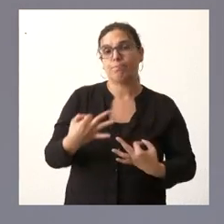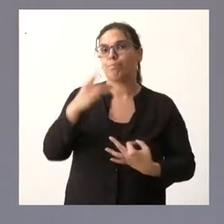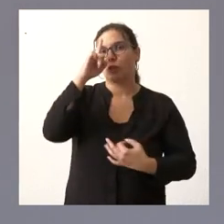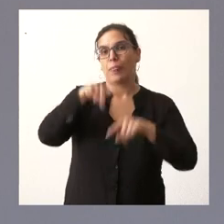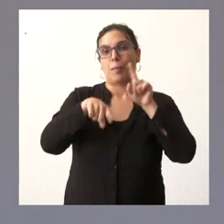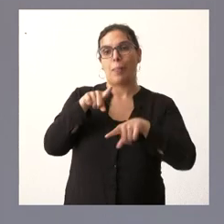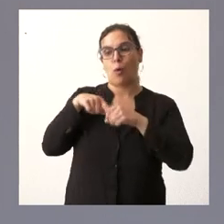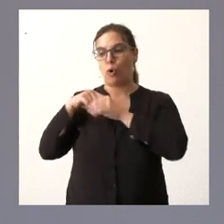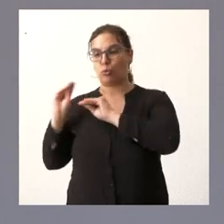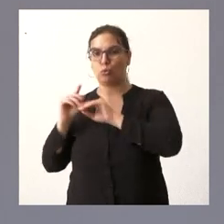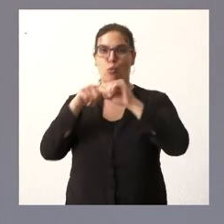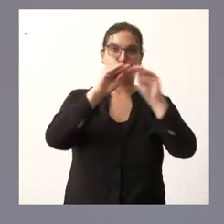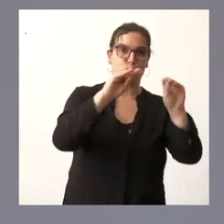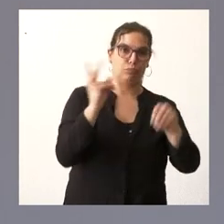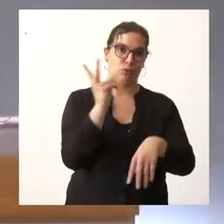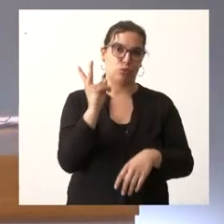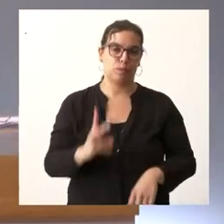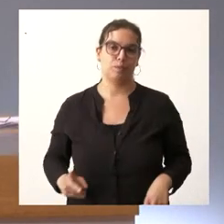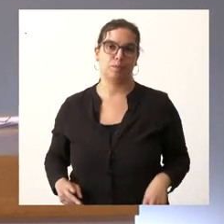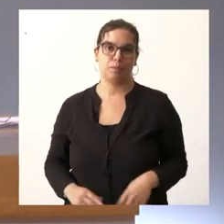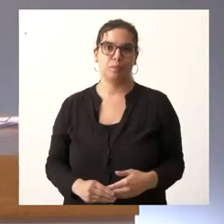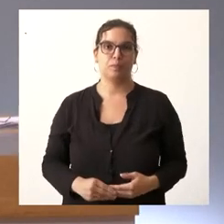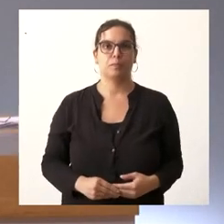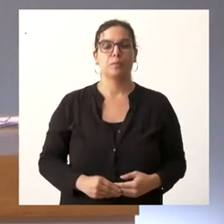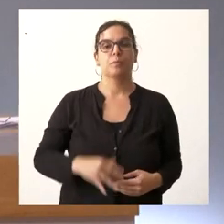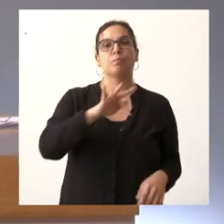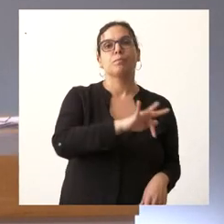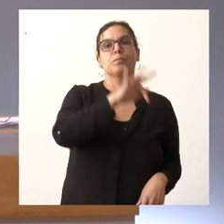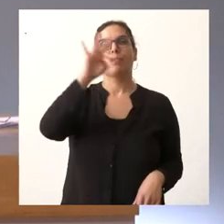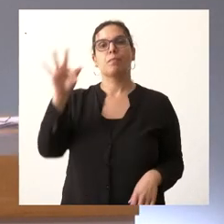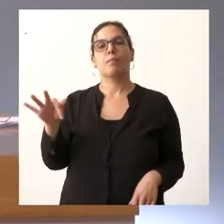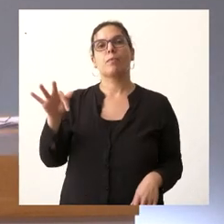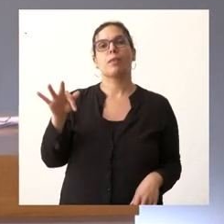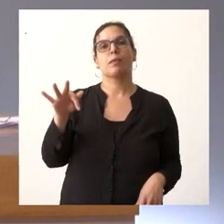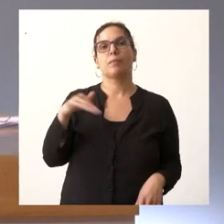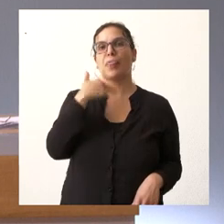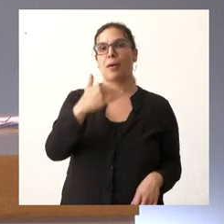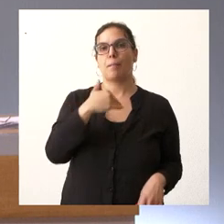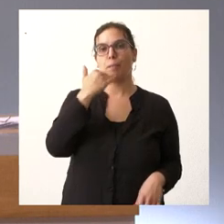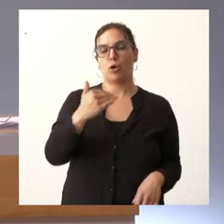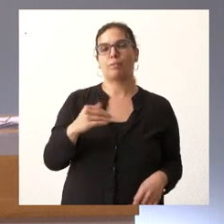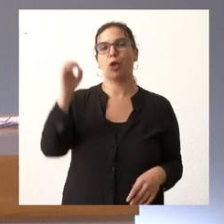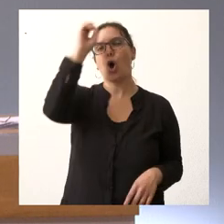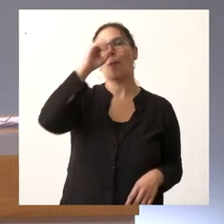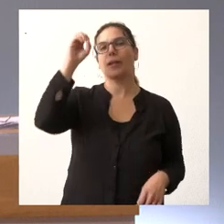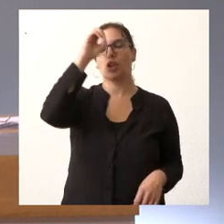agendas de ambas partes La siguiente intervención llega hoy desde Zamora desde la opinión Carlos Gil adelante